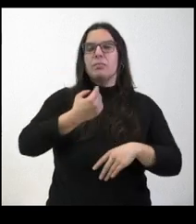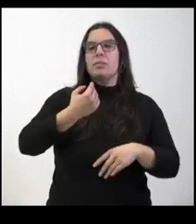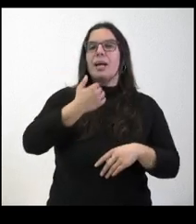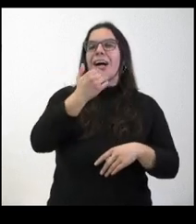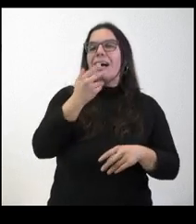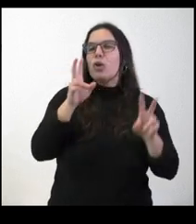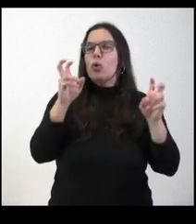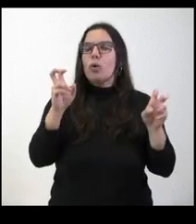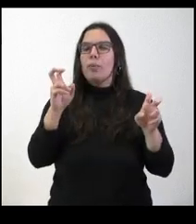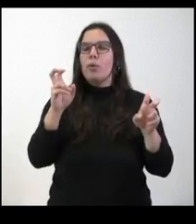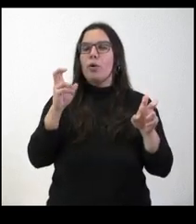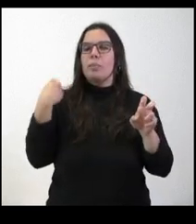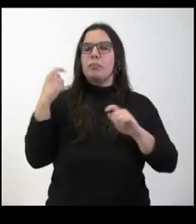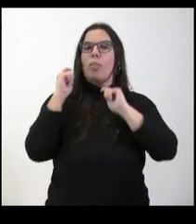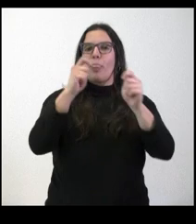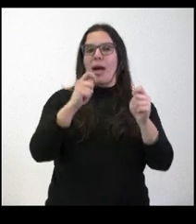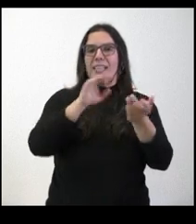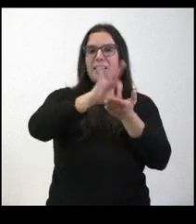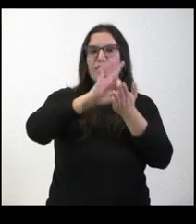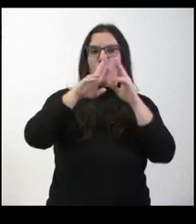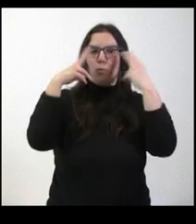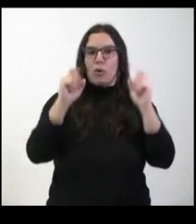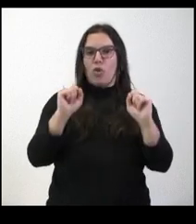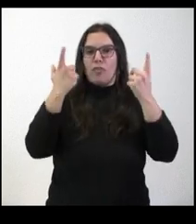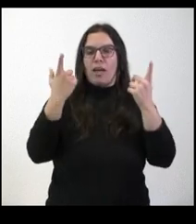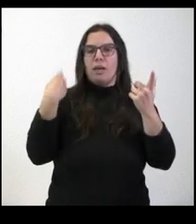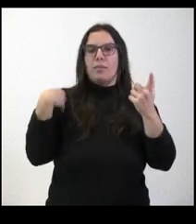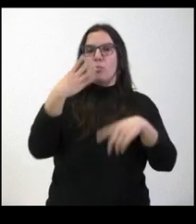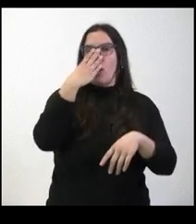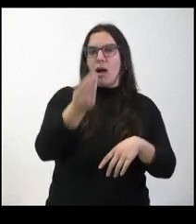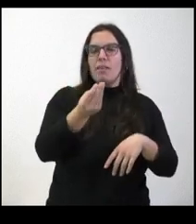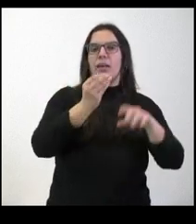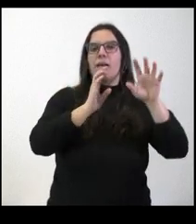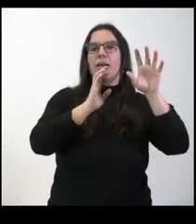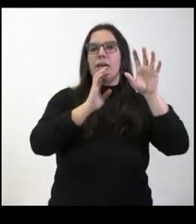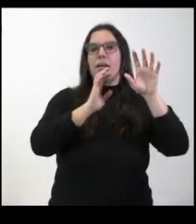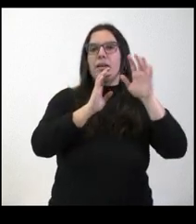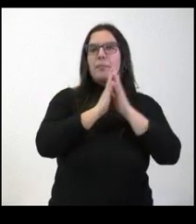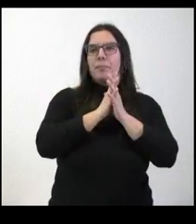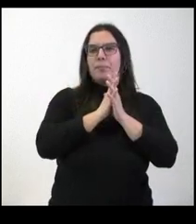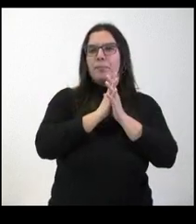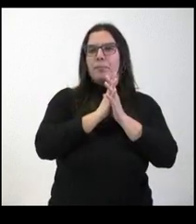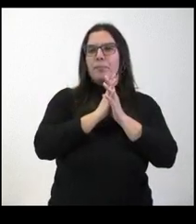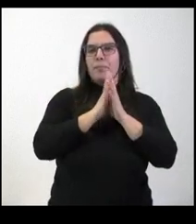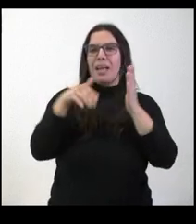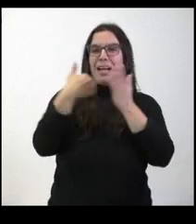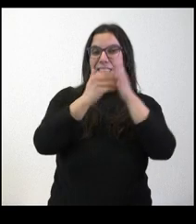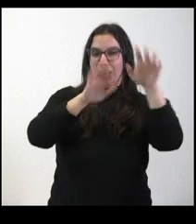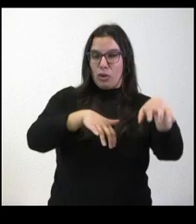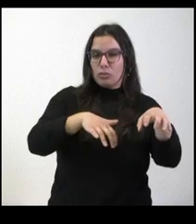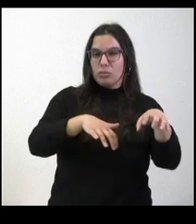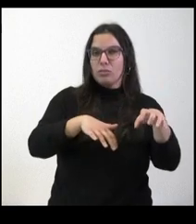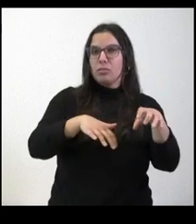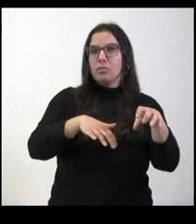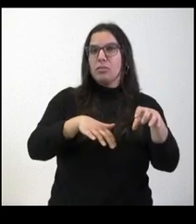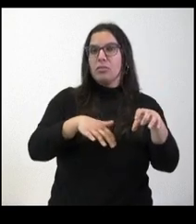declaración de servicio público, de la línea de alta velocidad, que llegaría hasta León y que permitiría que